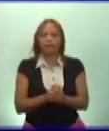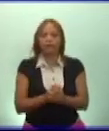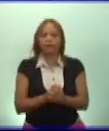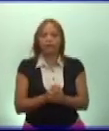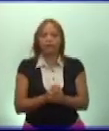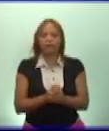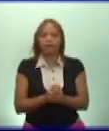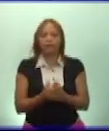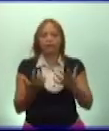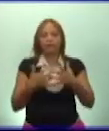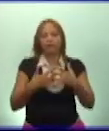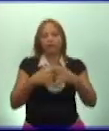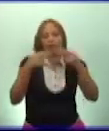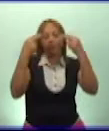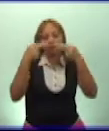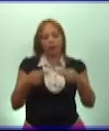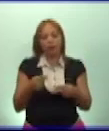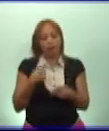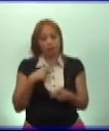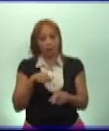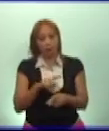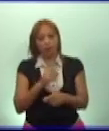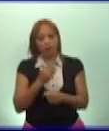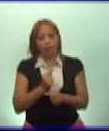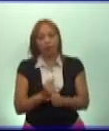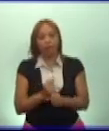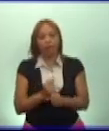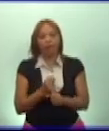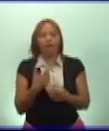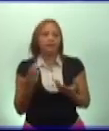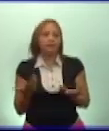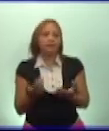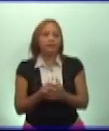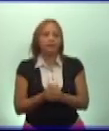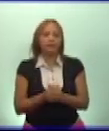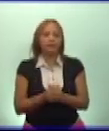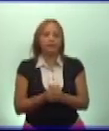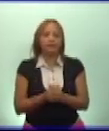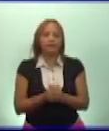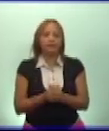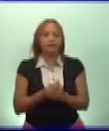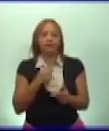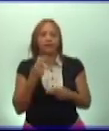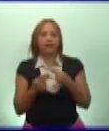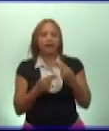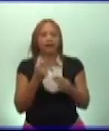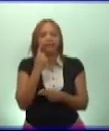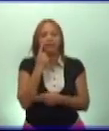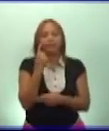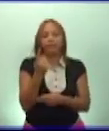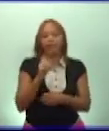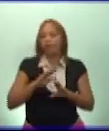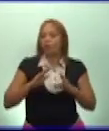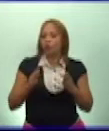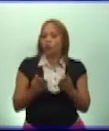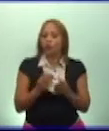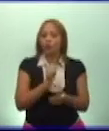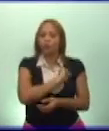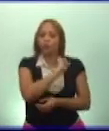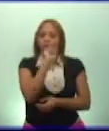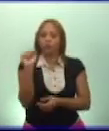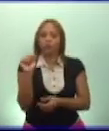de salud actualmente se desempeñan y se hacen evidentes estos logros en la